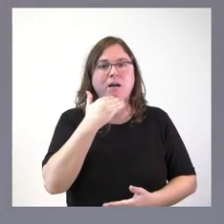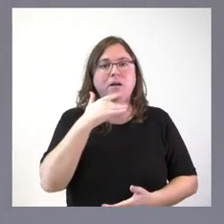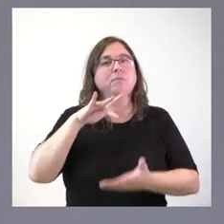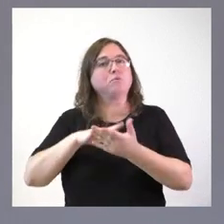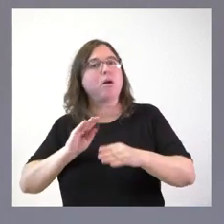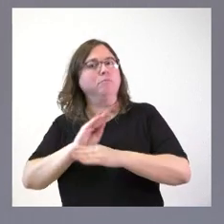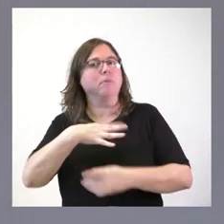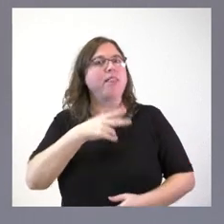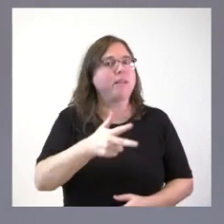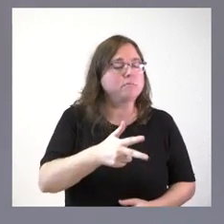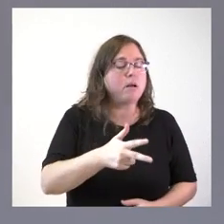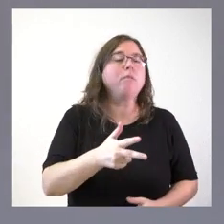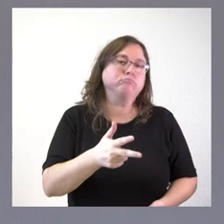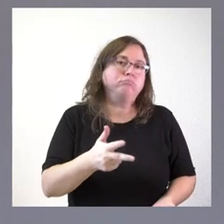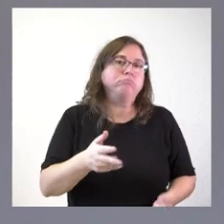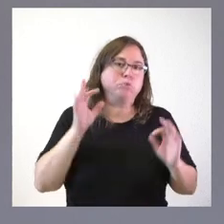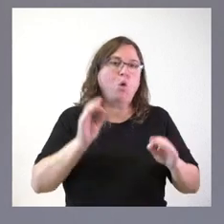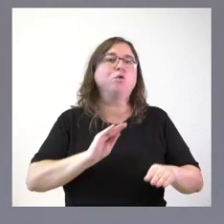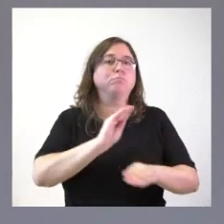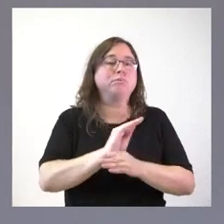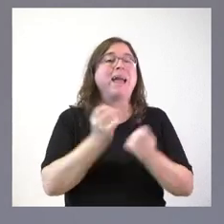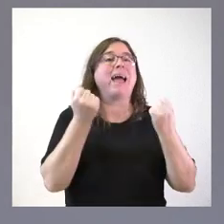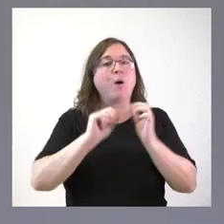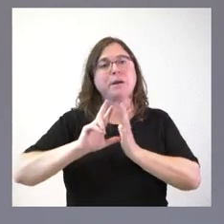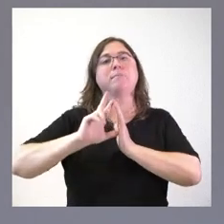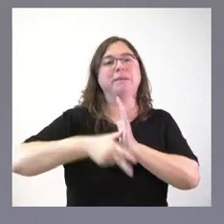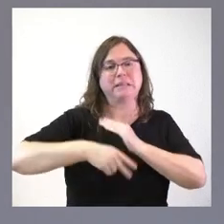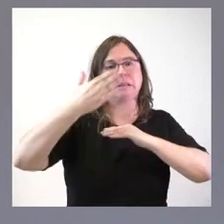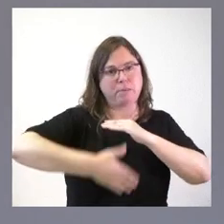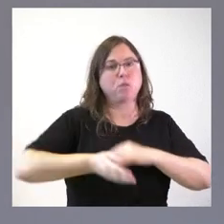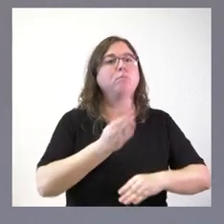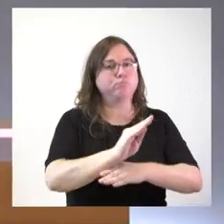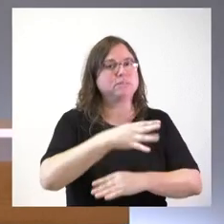subvencionable, pues, lógico, hay también objeto de subvención, aunque sea con posterioridad a la finalización del plazo.